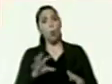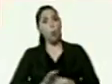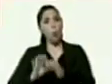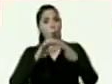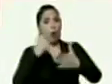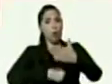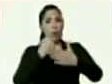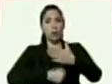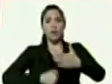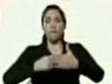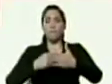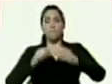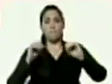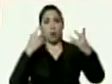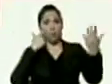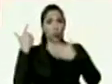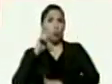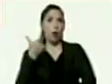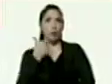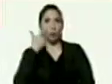adelante compañeros del Guarico